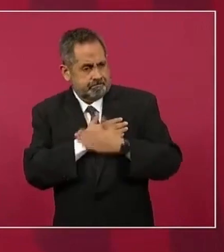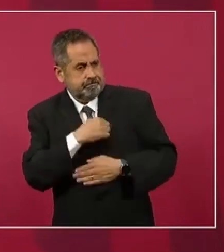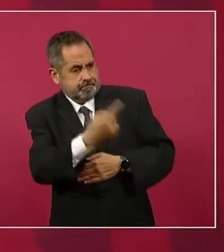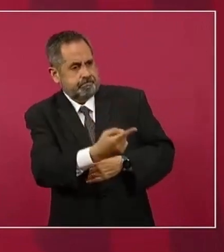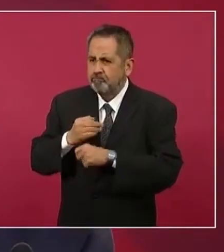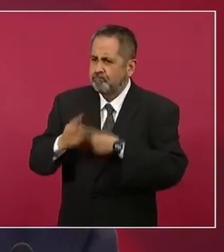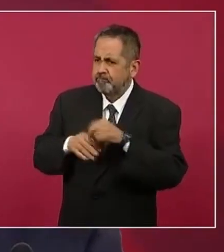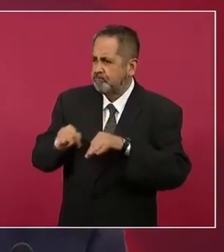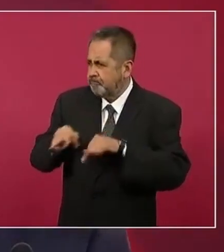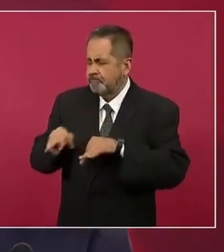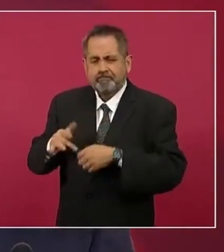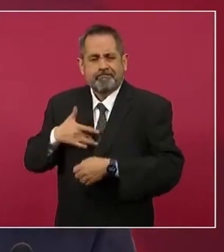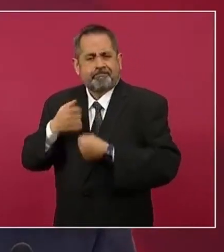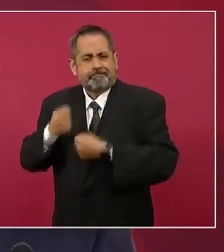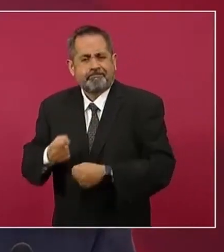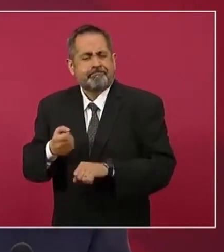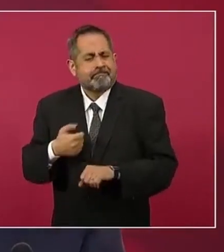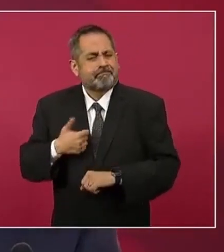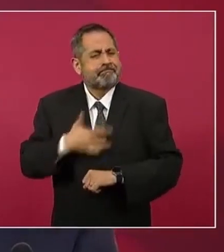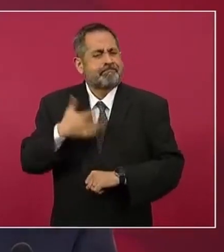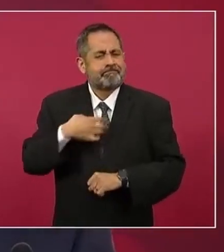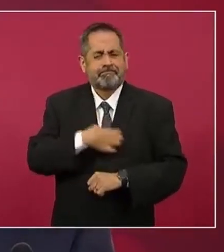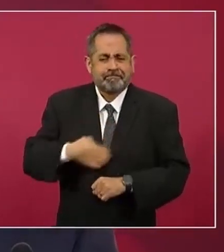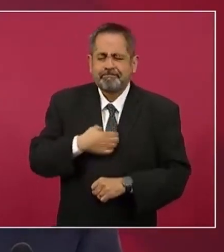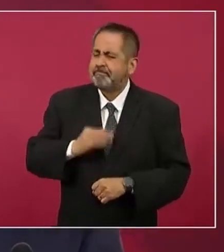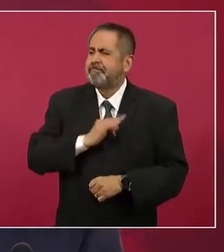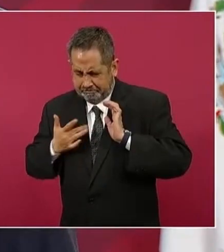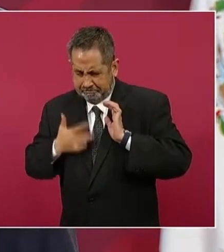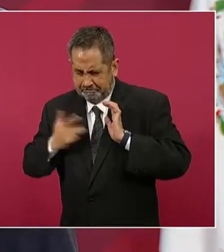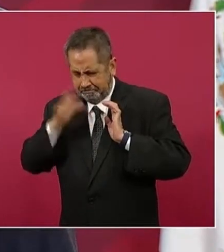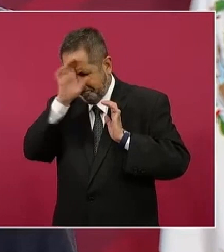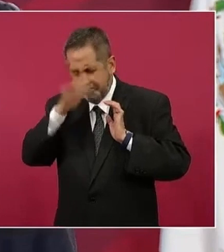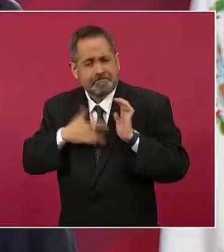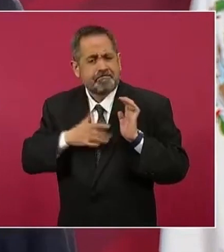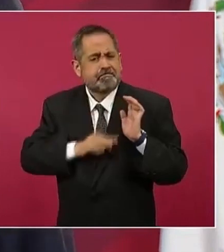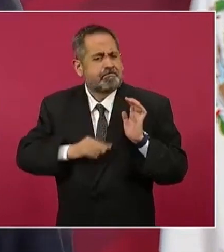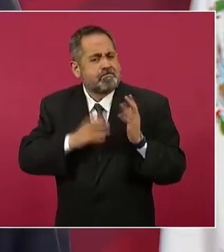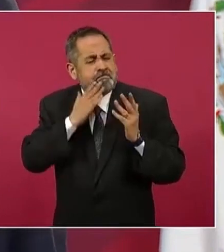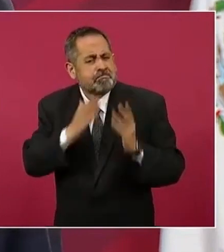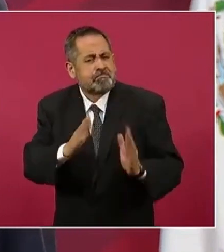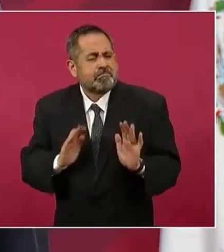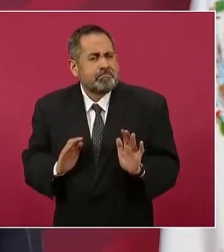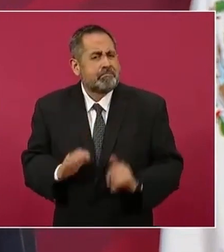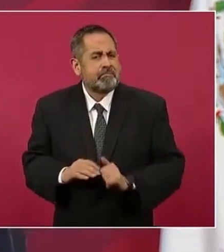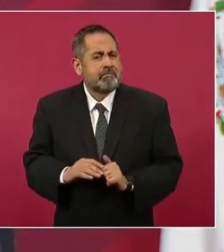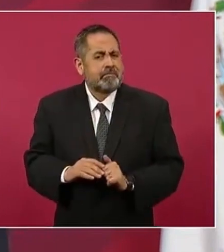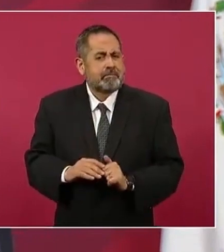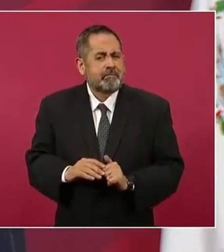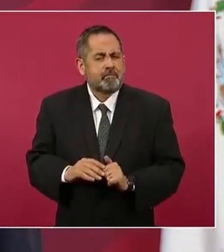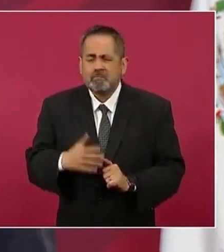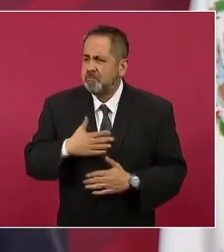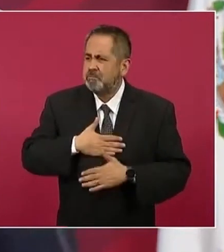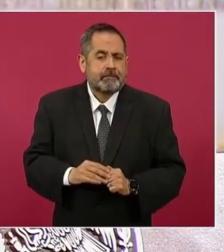Me siento muy contento, soy muy feliz y me siento muy